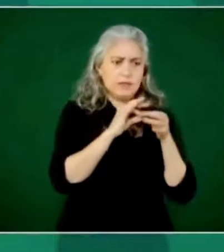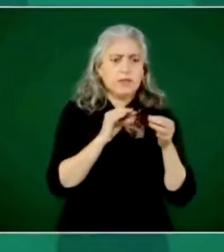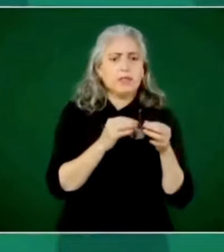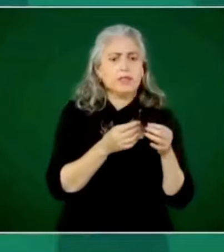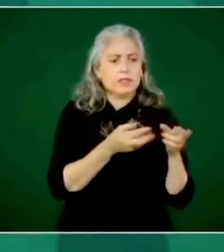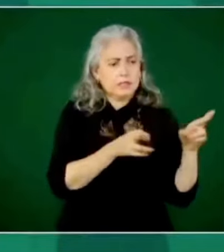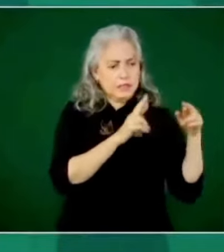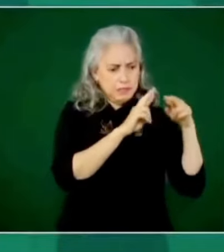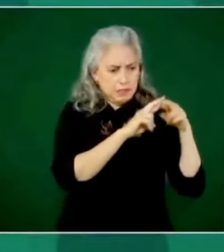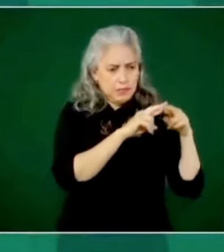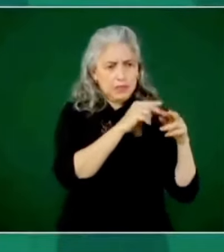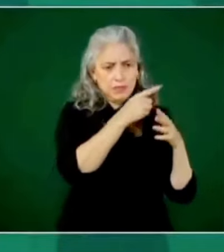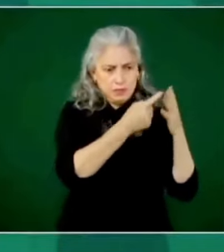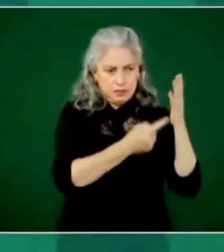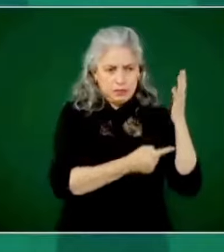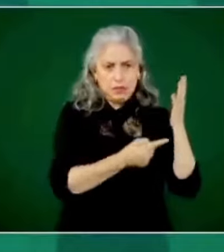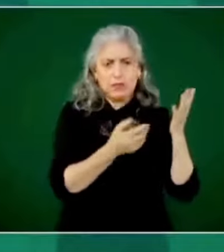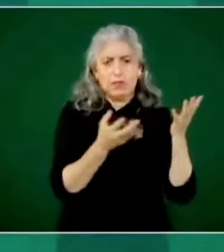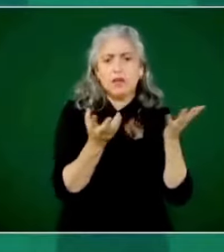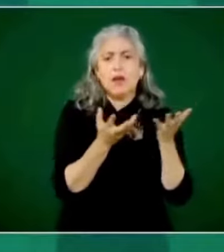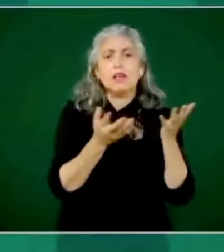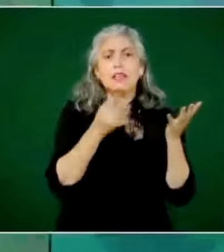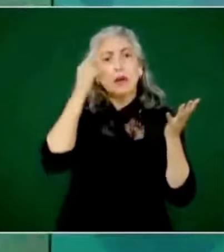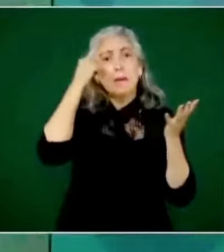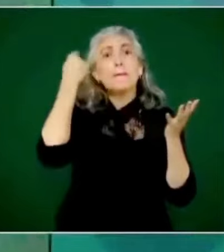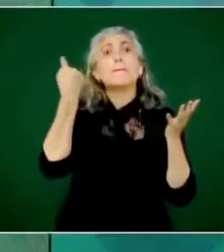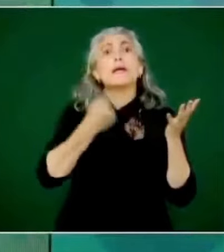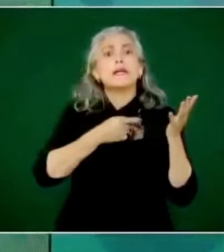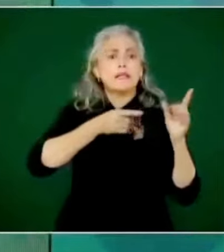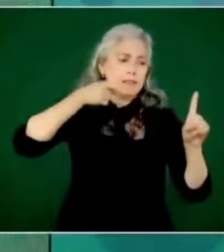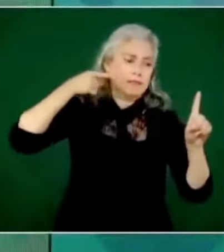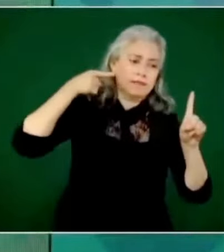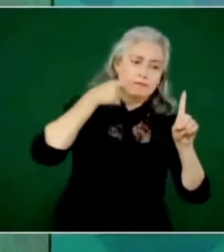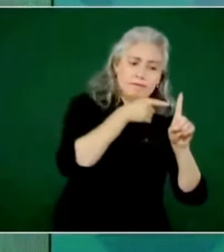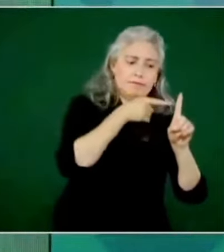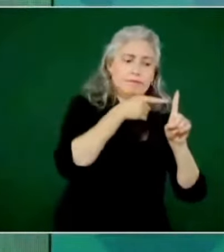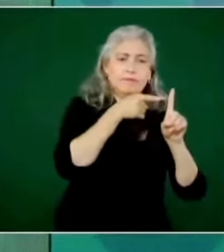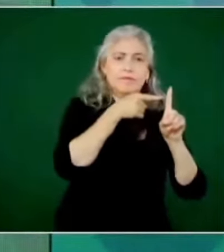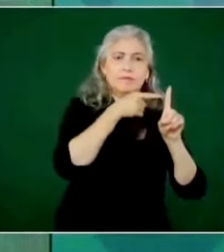lo cito, exclusivamente como es debido